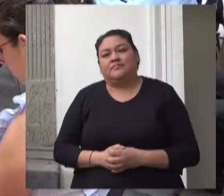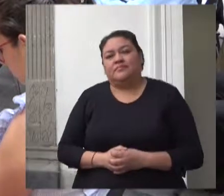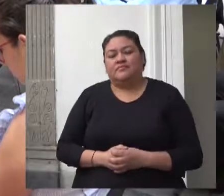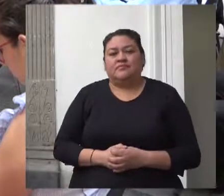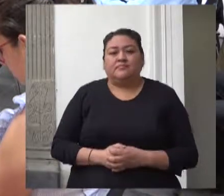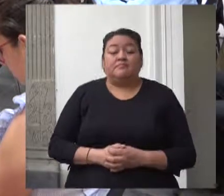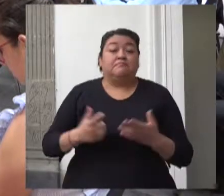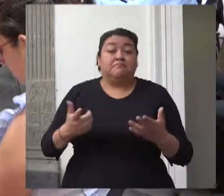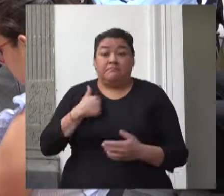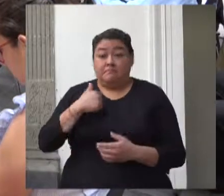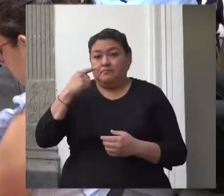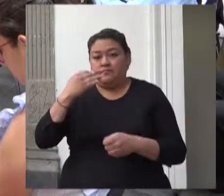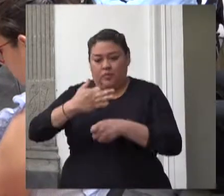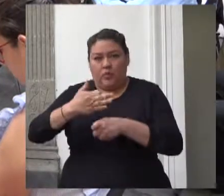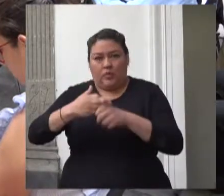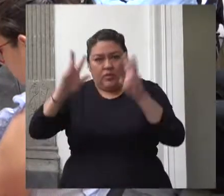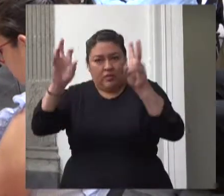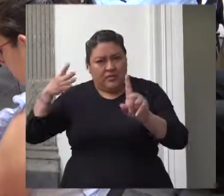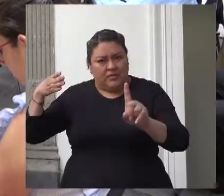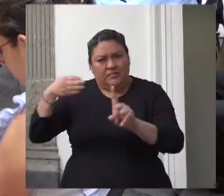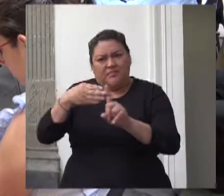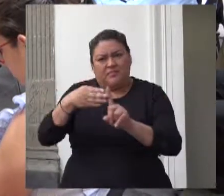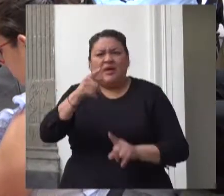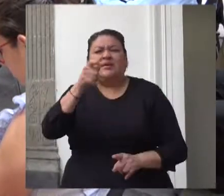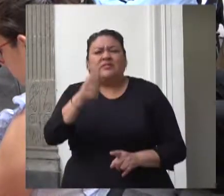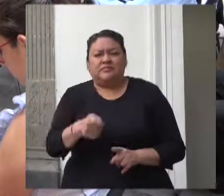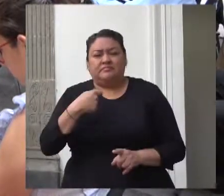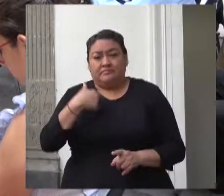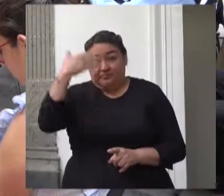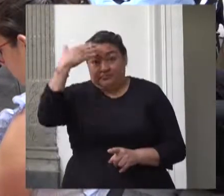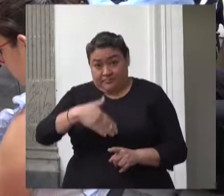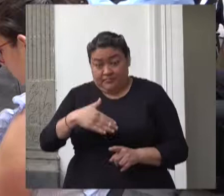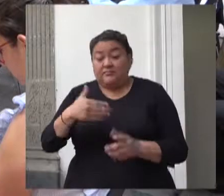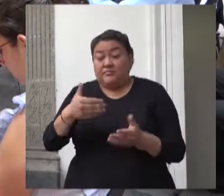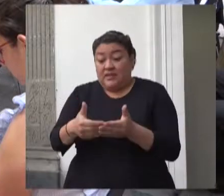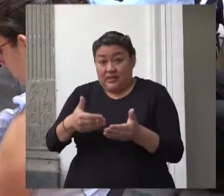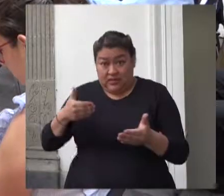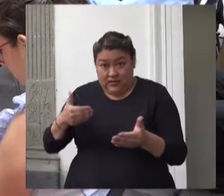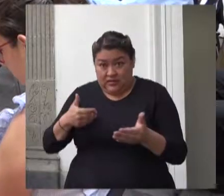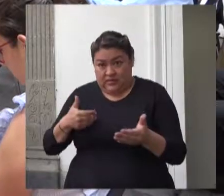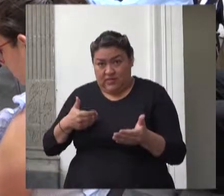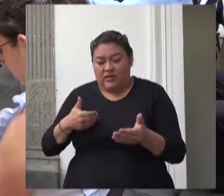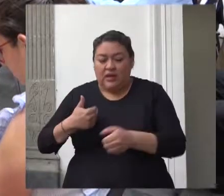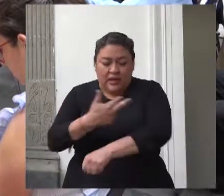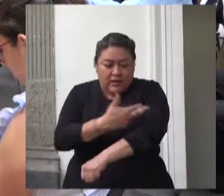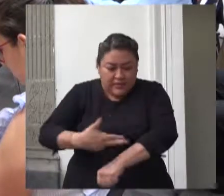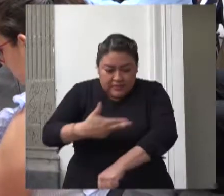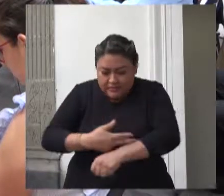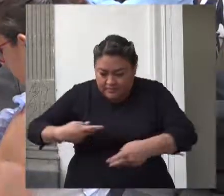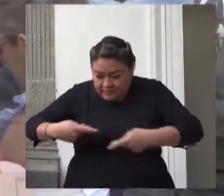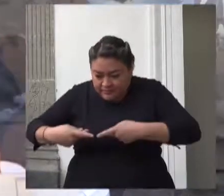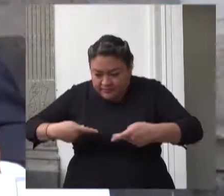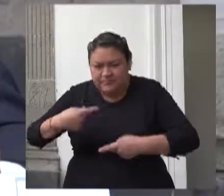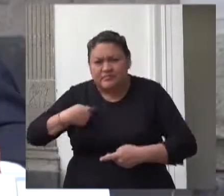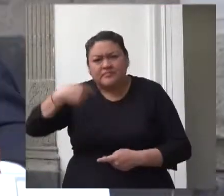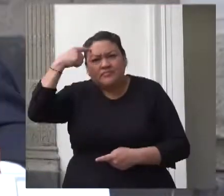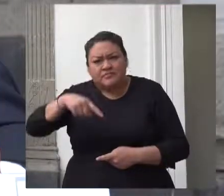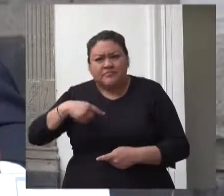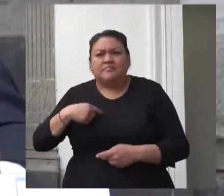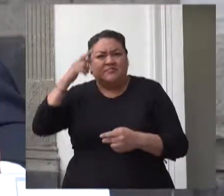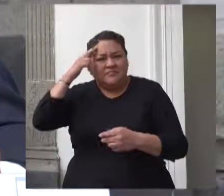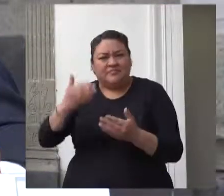En el caso que nos ocupa, durante la realización del procedimiento para la conformación y